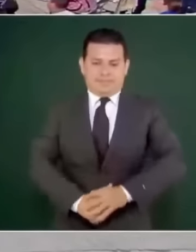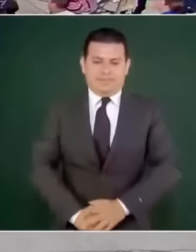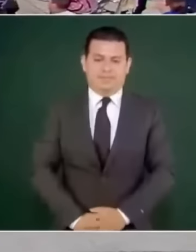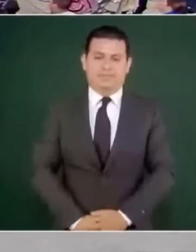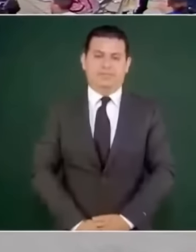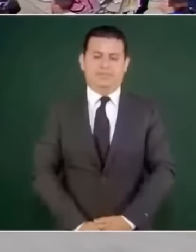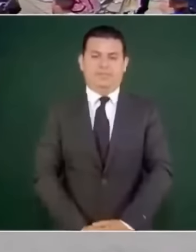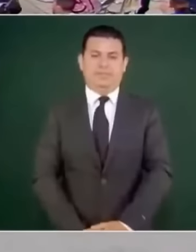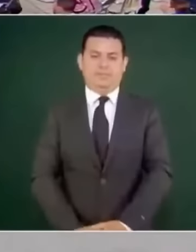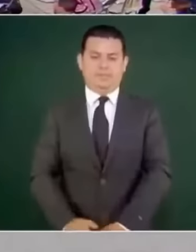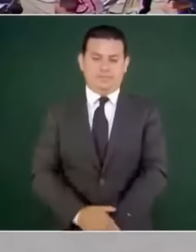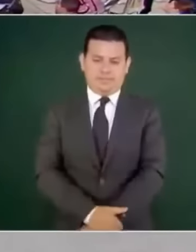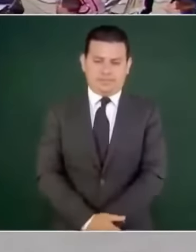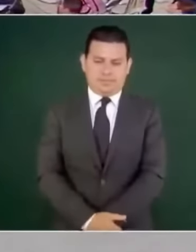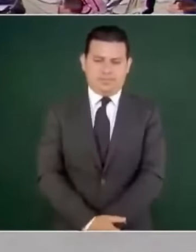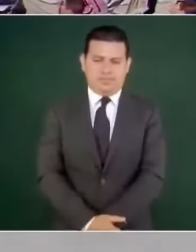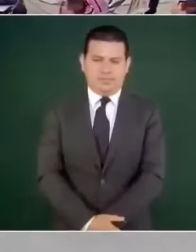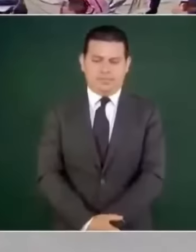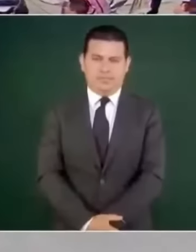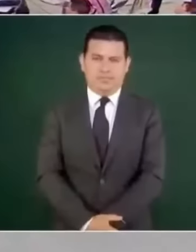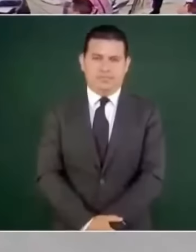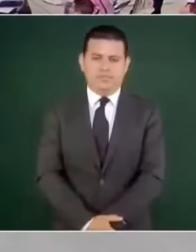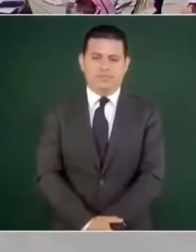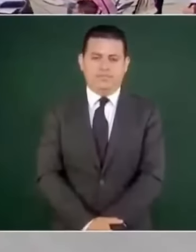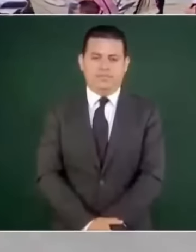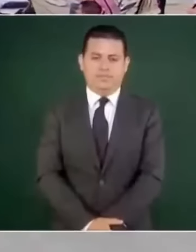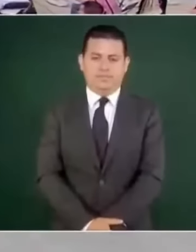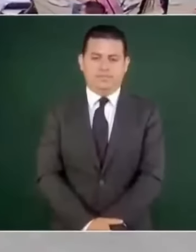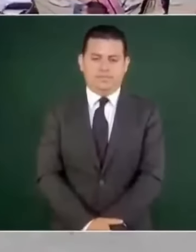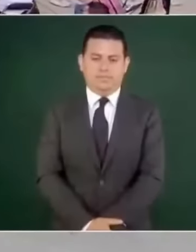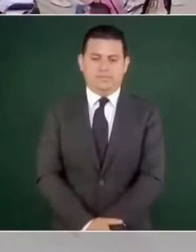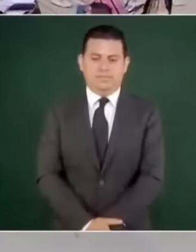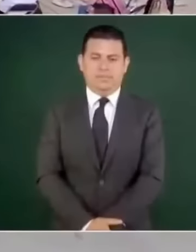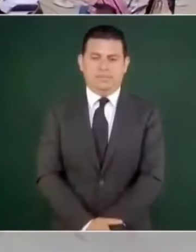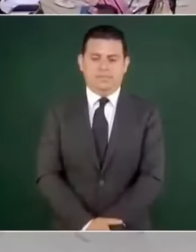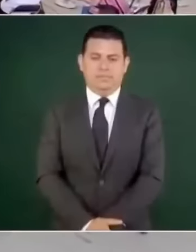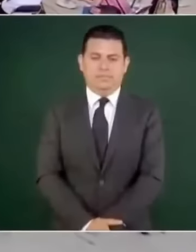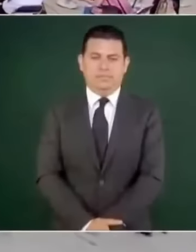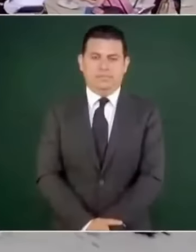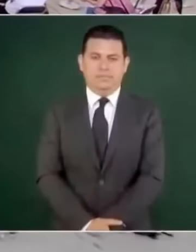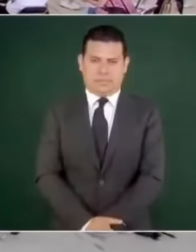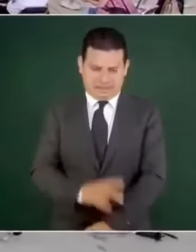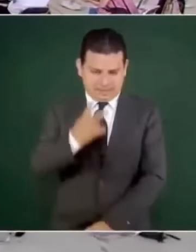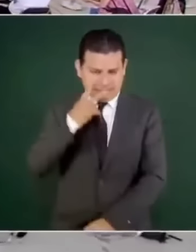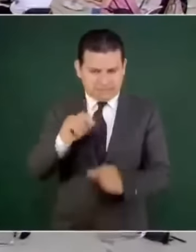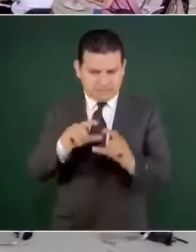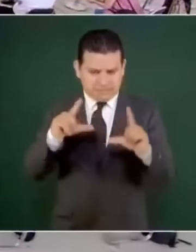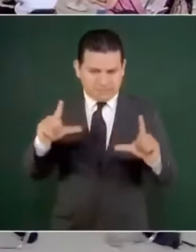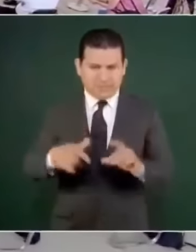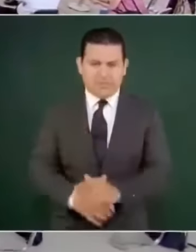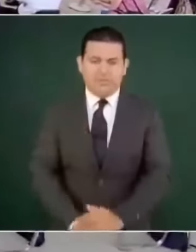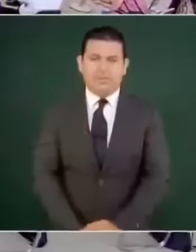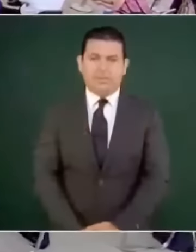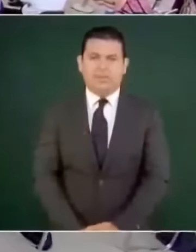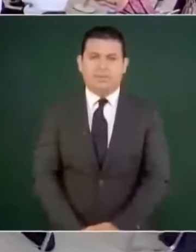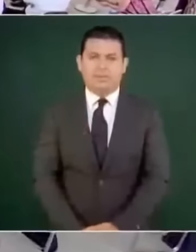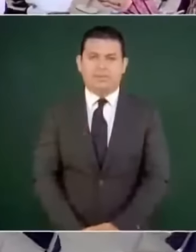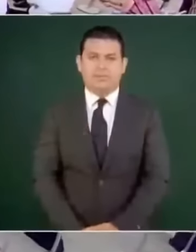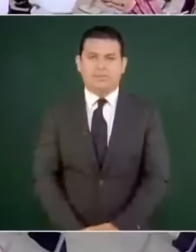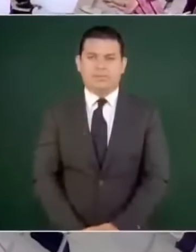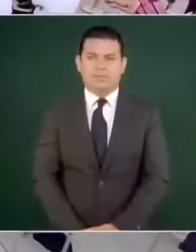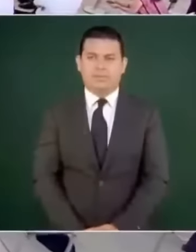pero eso era antes,